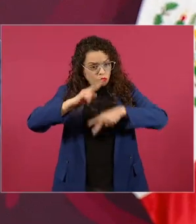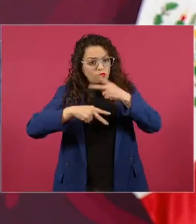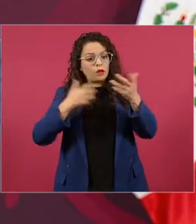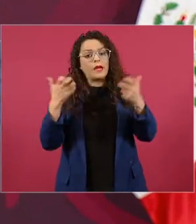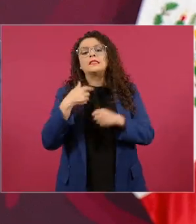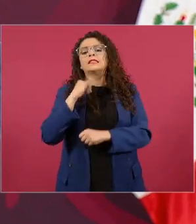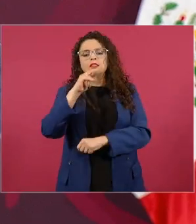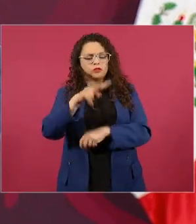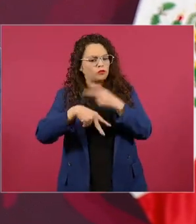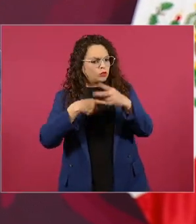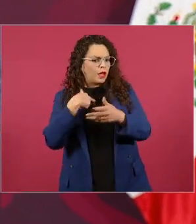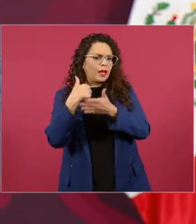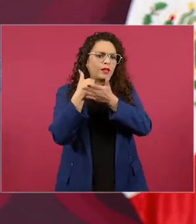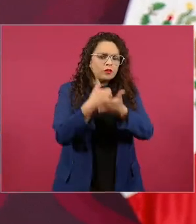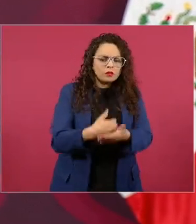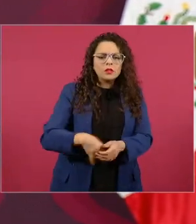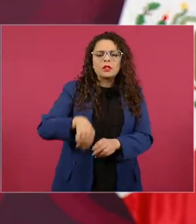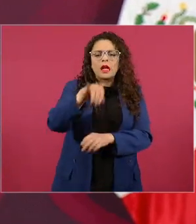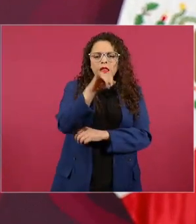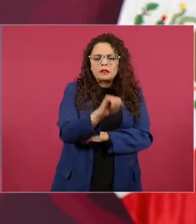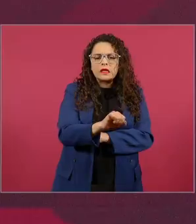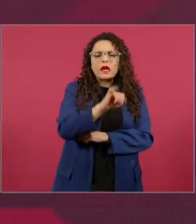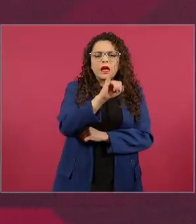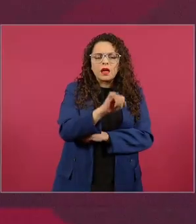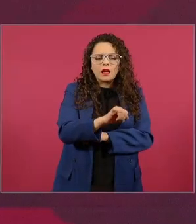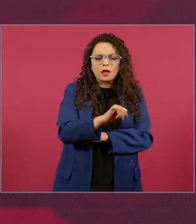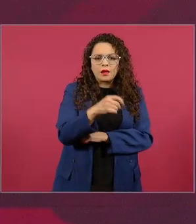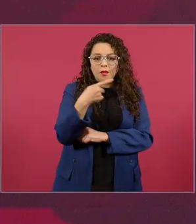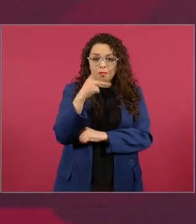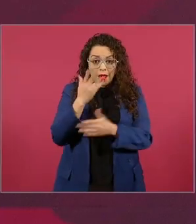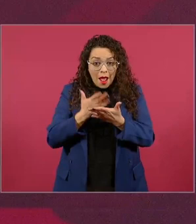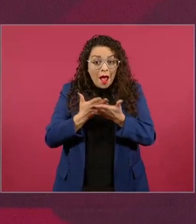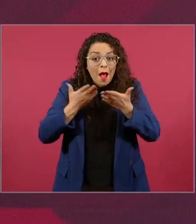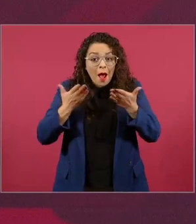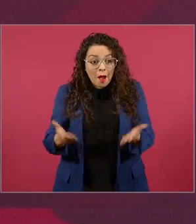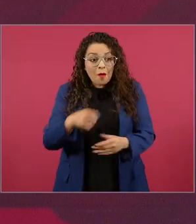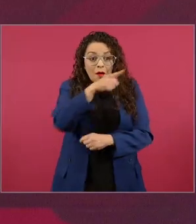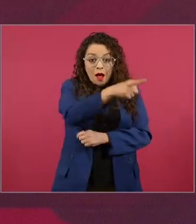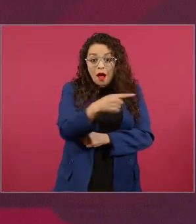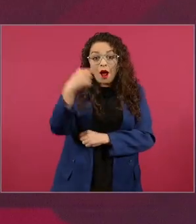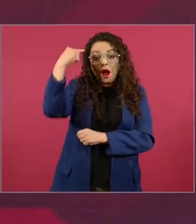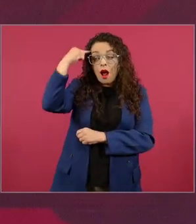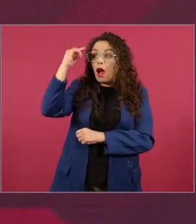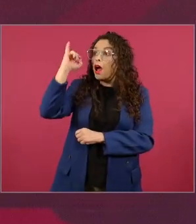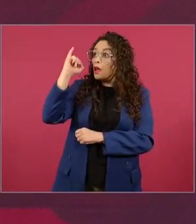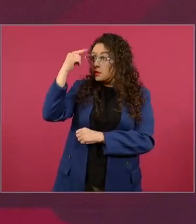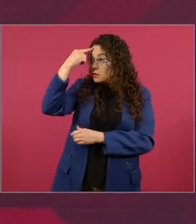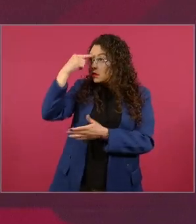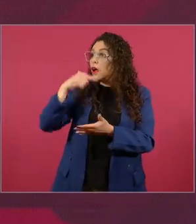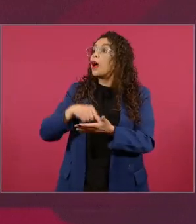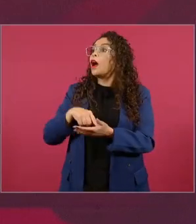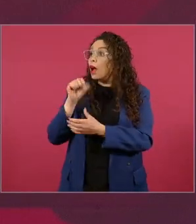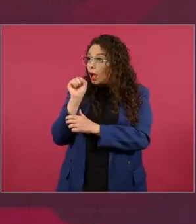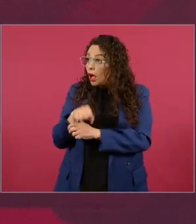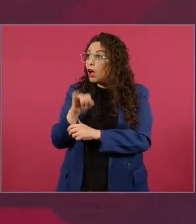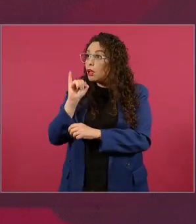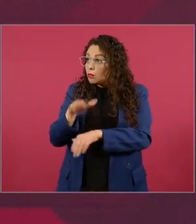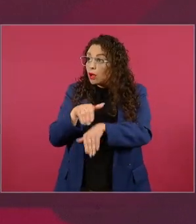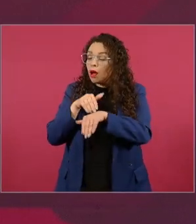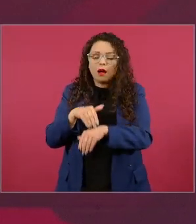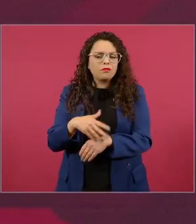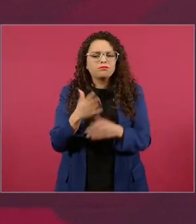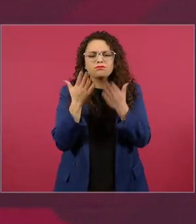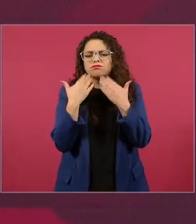decía Lincoln al pueblo se le engaña una vez dos veces pero no se le puede engañar toda la vida y eso lo decía a mediados